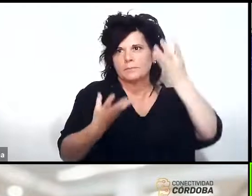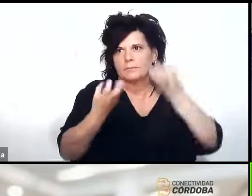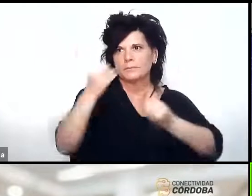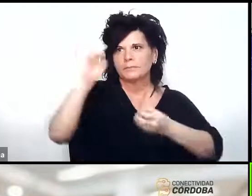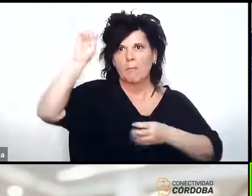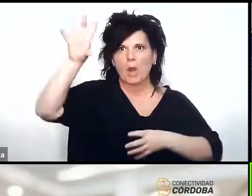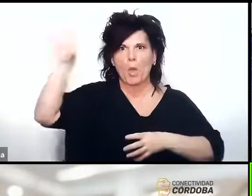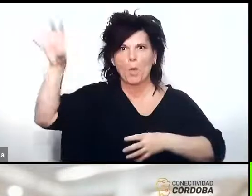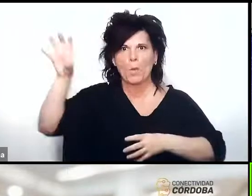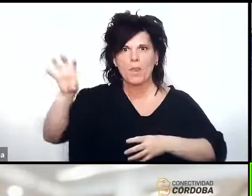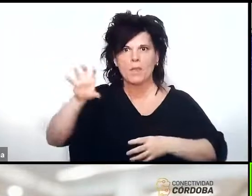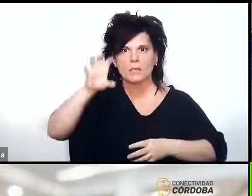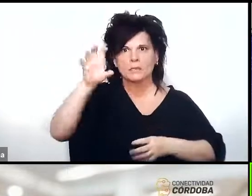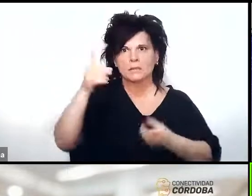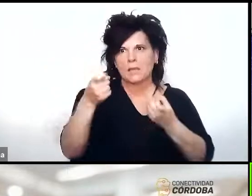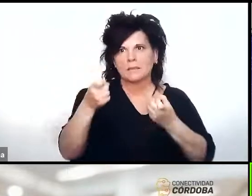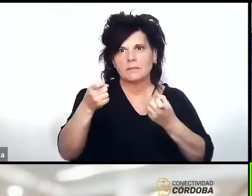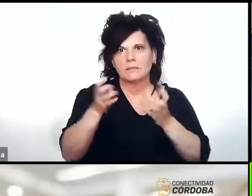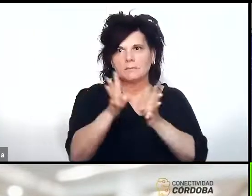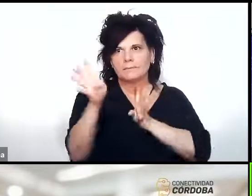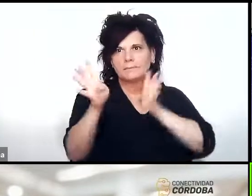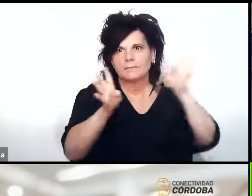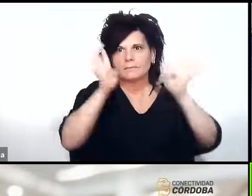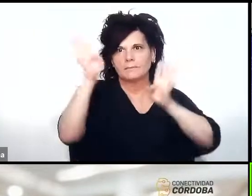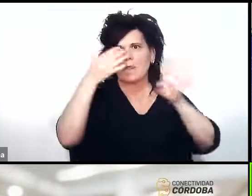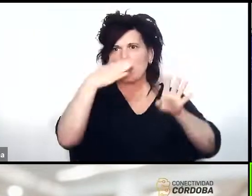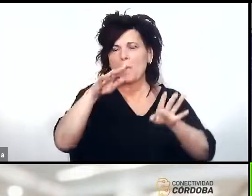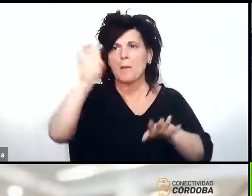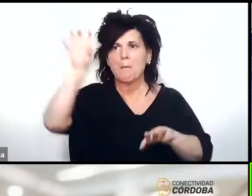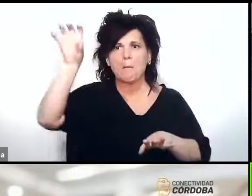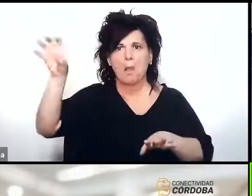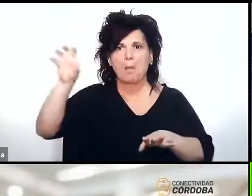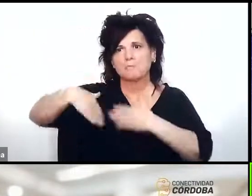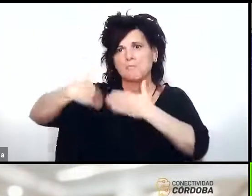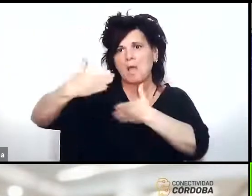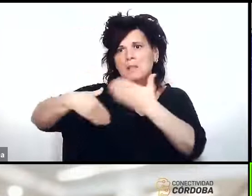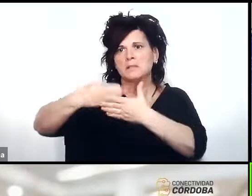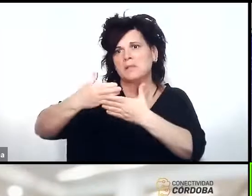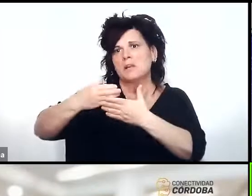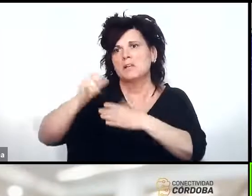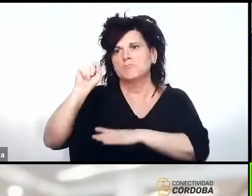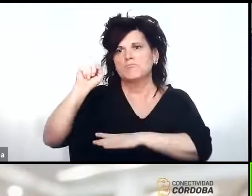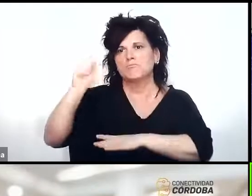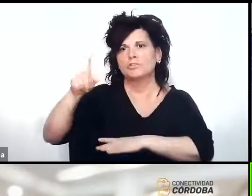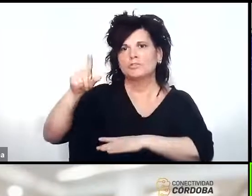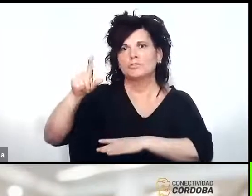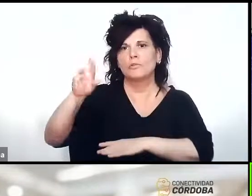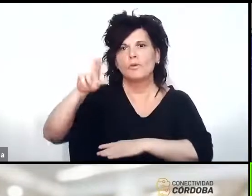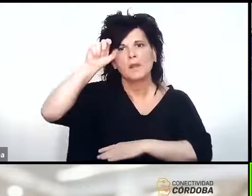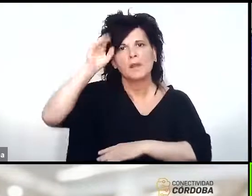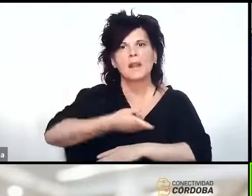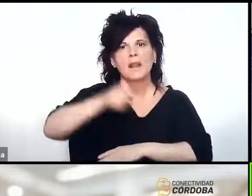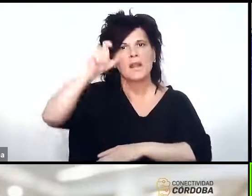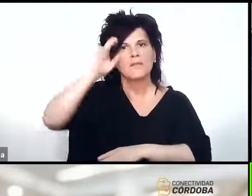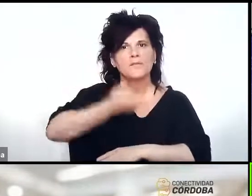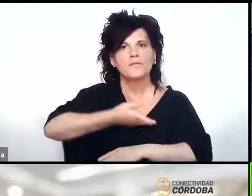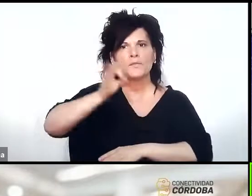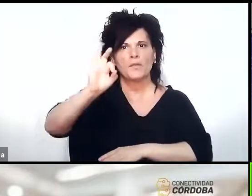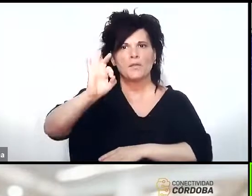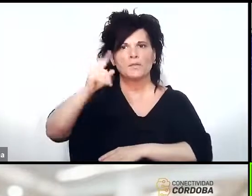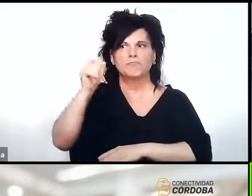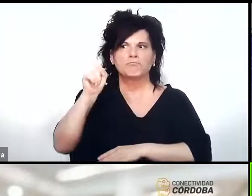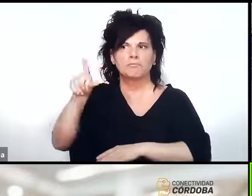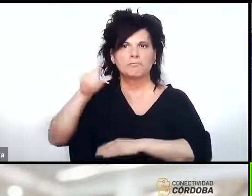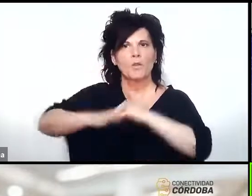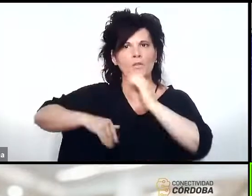y después hay provincias que desarrollaron como su propia recefo provincial por así decirlo su infraestructura